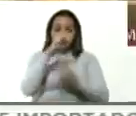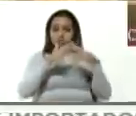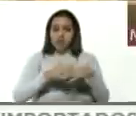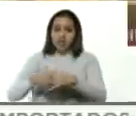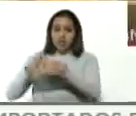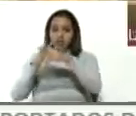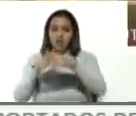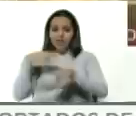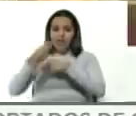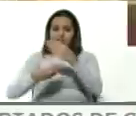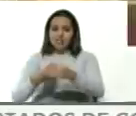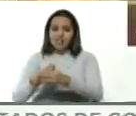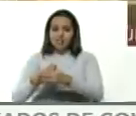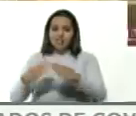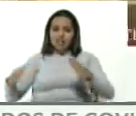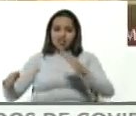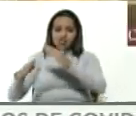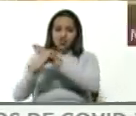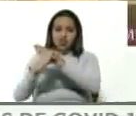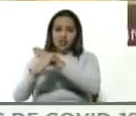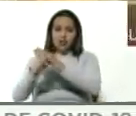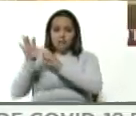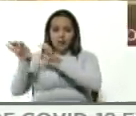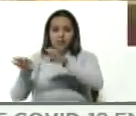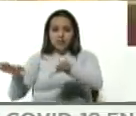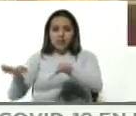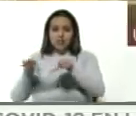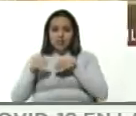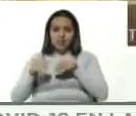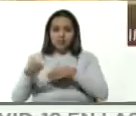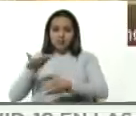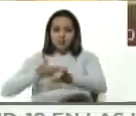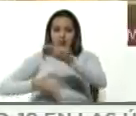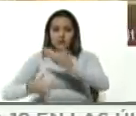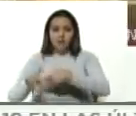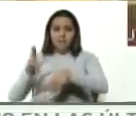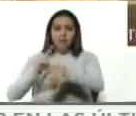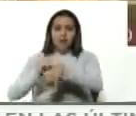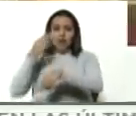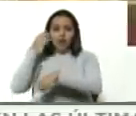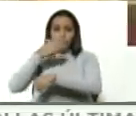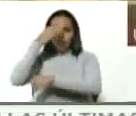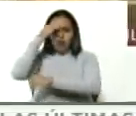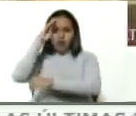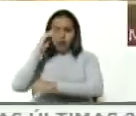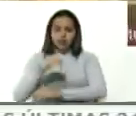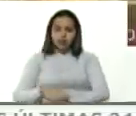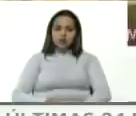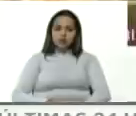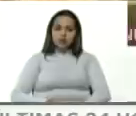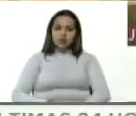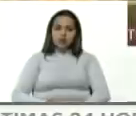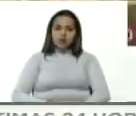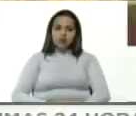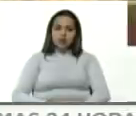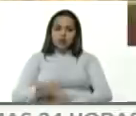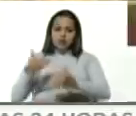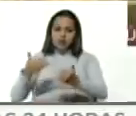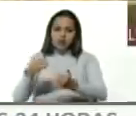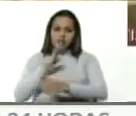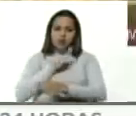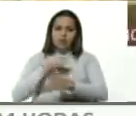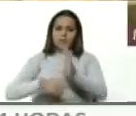acepten la cooperación médica cubana, que, bueno, en este momento tenemos más